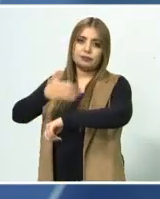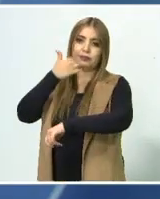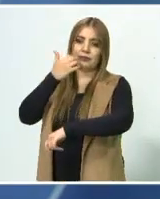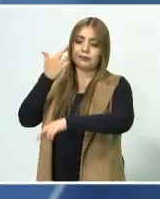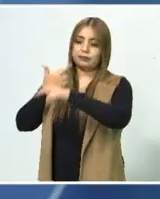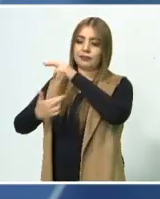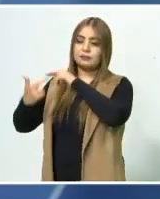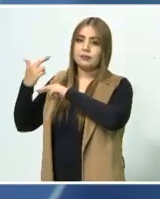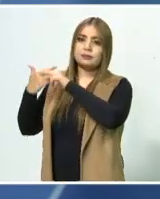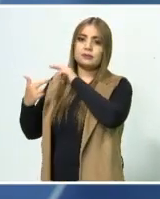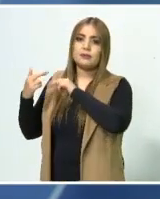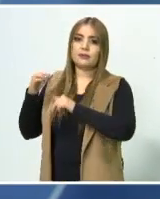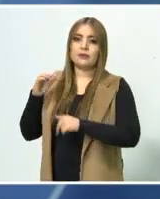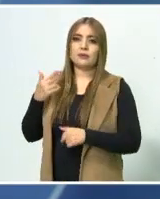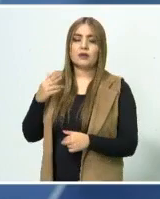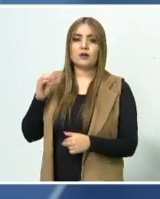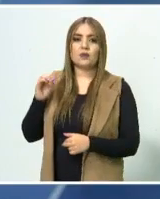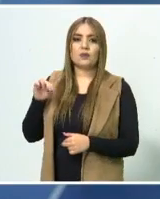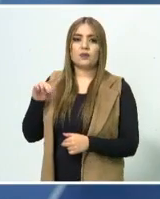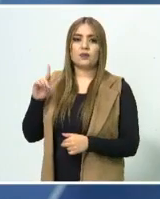yo pienso mejor regresarme.